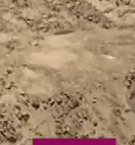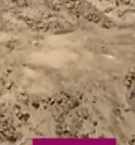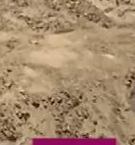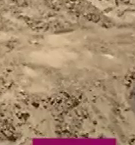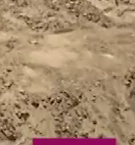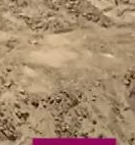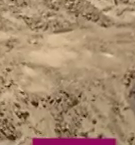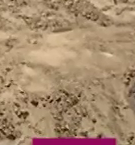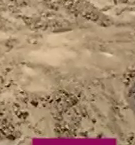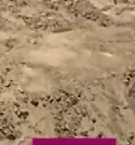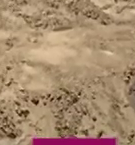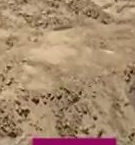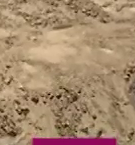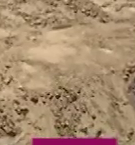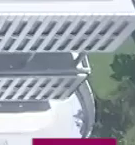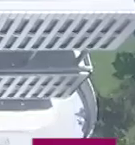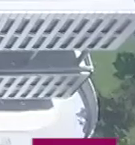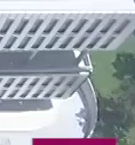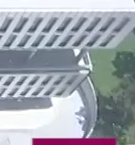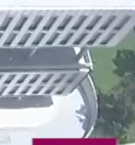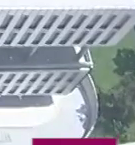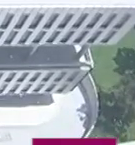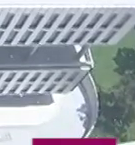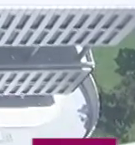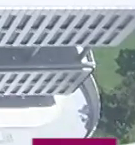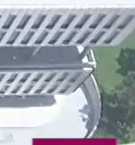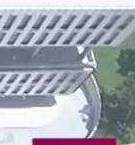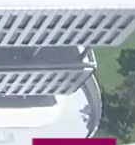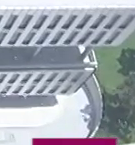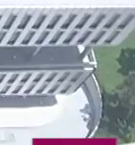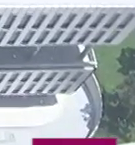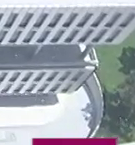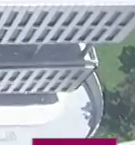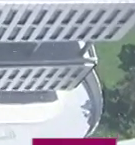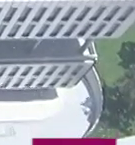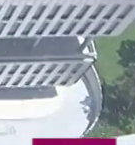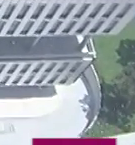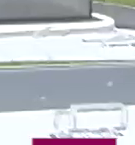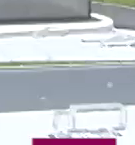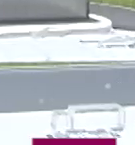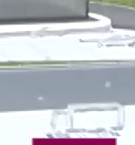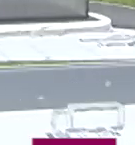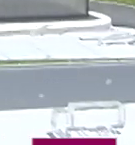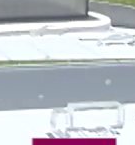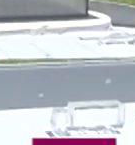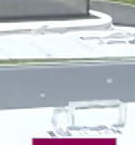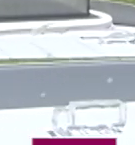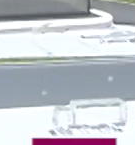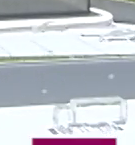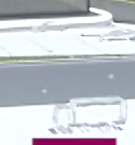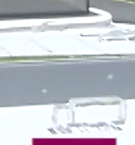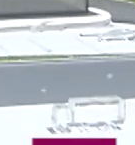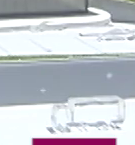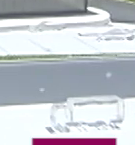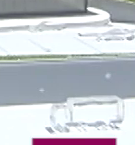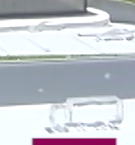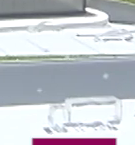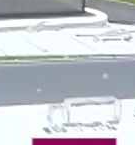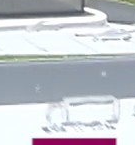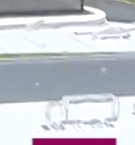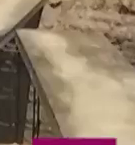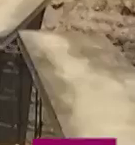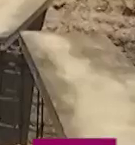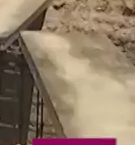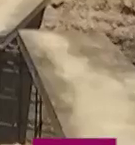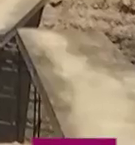Posteriormente, la mandataria se trasladó a la comunidad de Ocotoxco, del municipio de Yauquemecan, para verificar los avances de la Ciudad Administrativa de